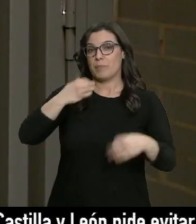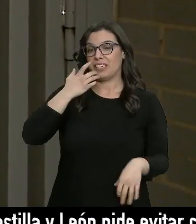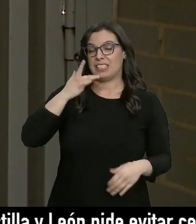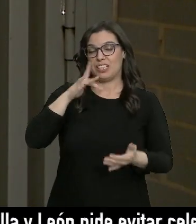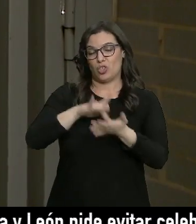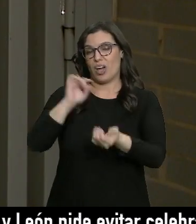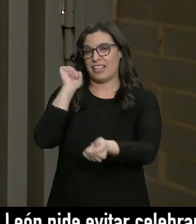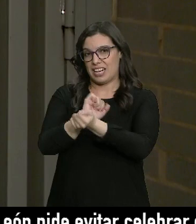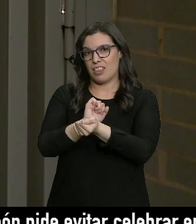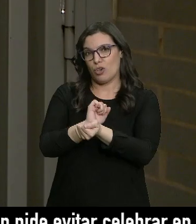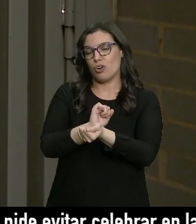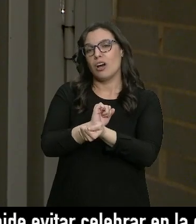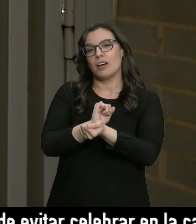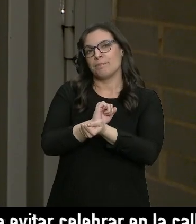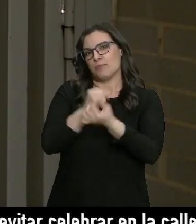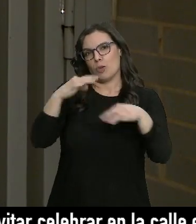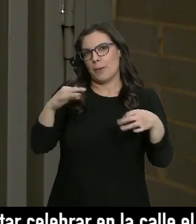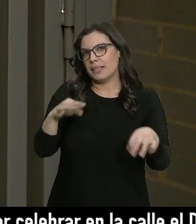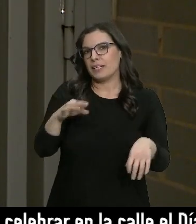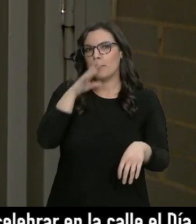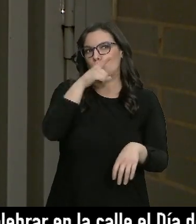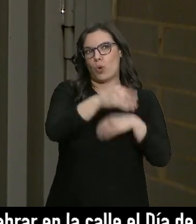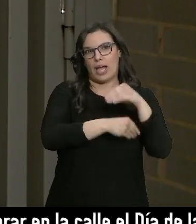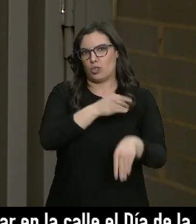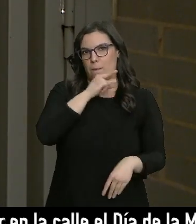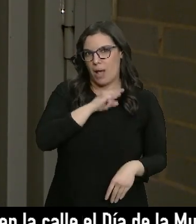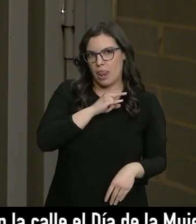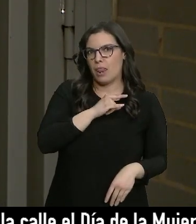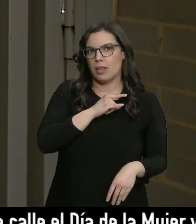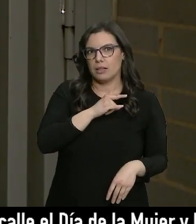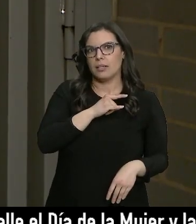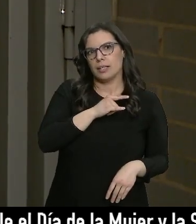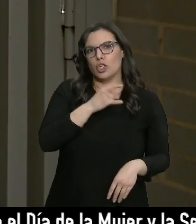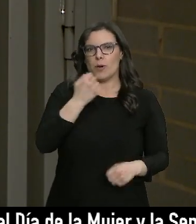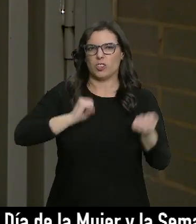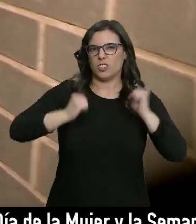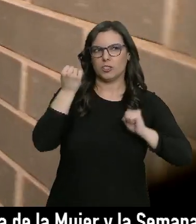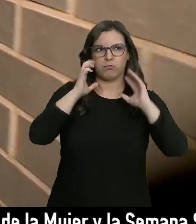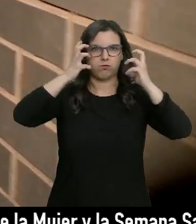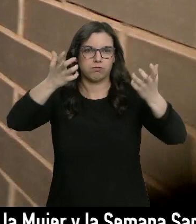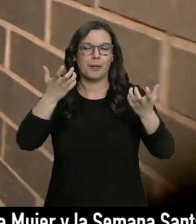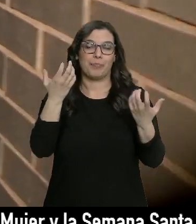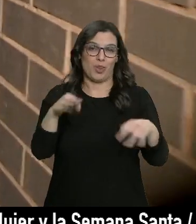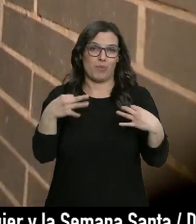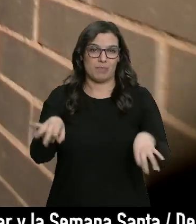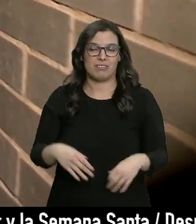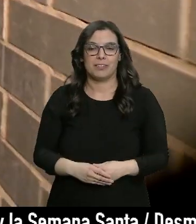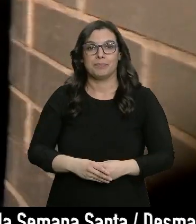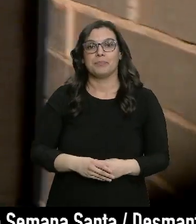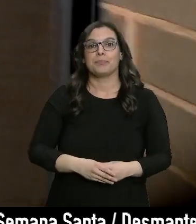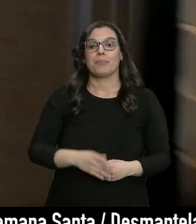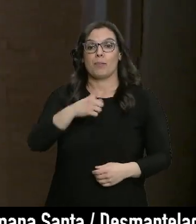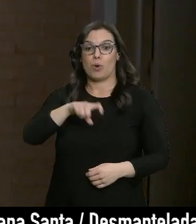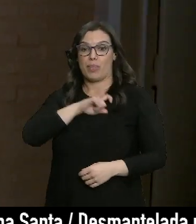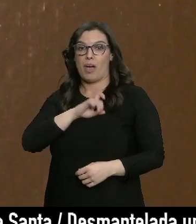en calidad de detenido pues es porque has hecho algo malo y sueles estar un poco crispado, un poco enfadado. Los agentes y un abogado